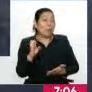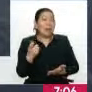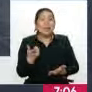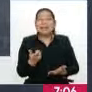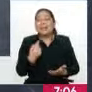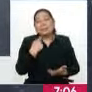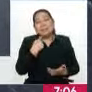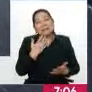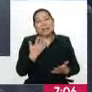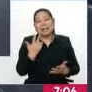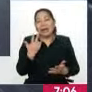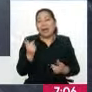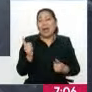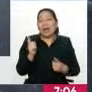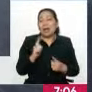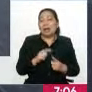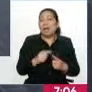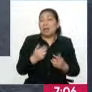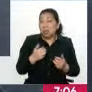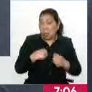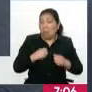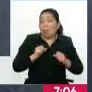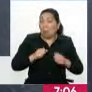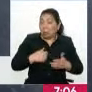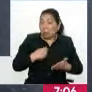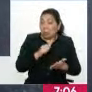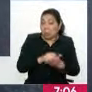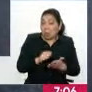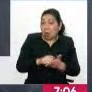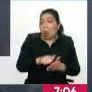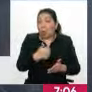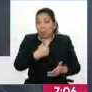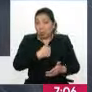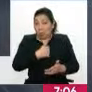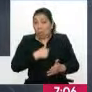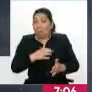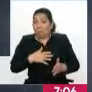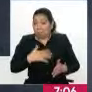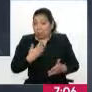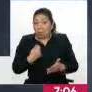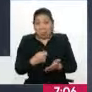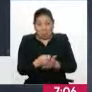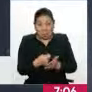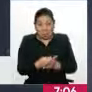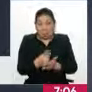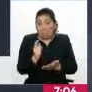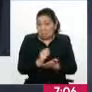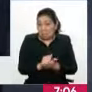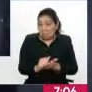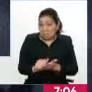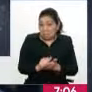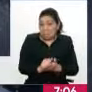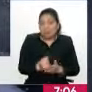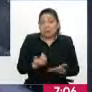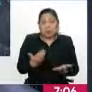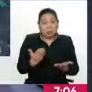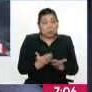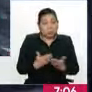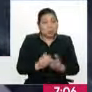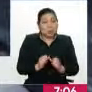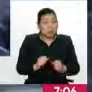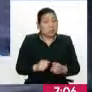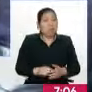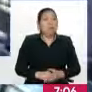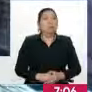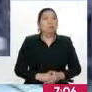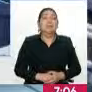¿no?, a partir del 3 de octubre, ¿tengo la posibilidad de inscribirme por mi propia cuenta y pagar, ¿no?, el monto de la carrera. ¿Eso